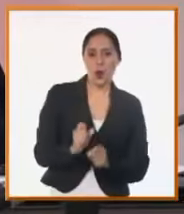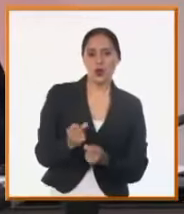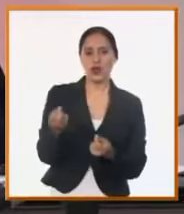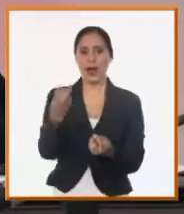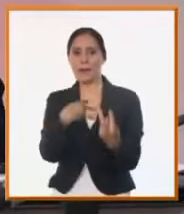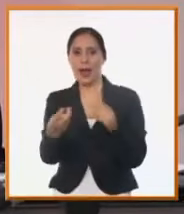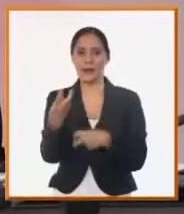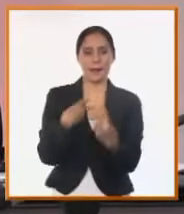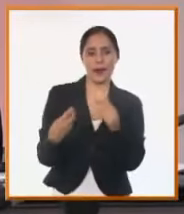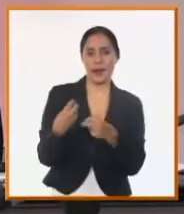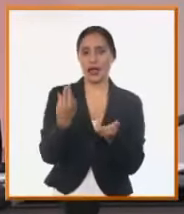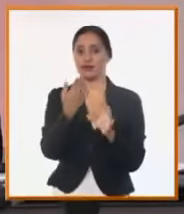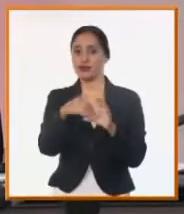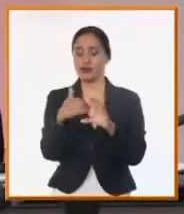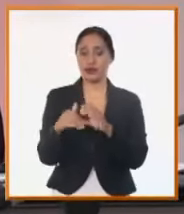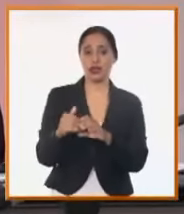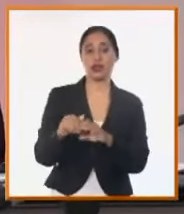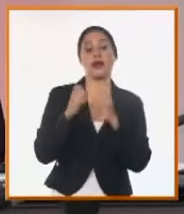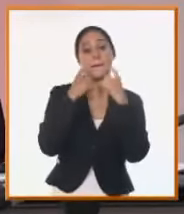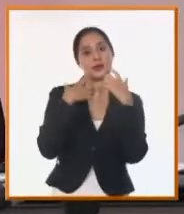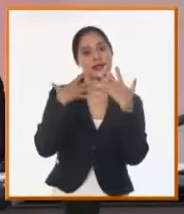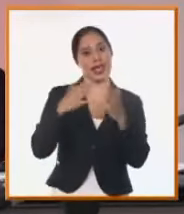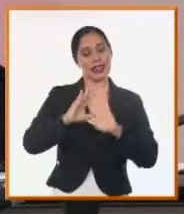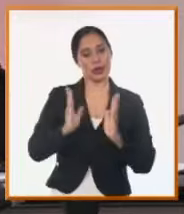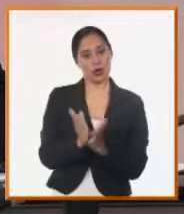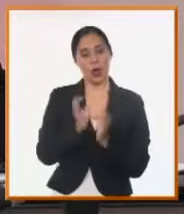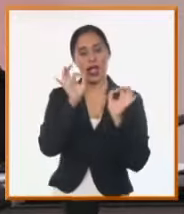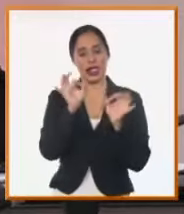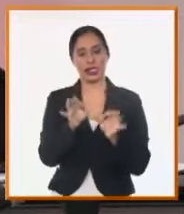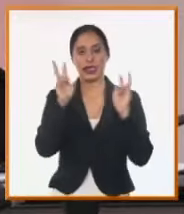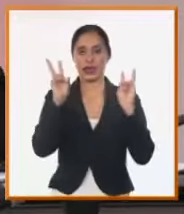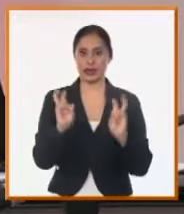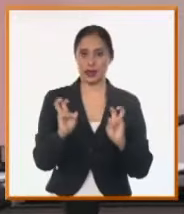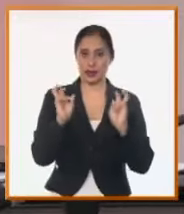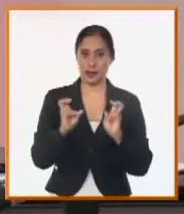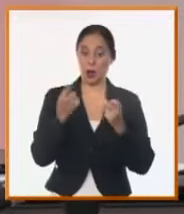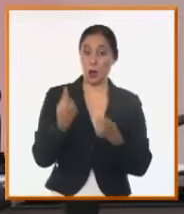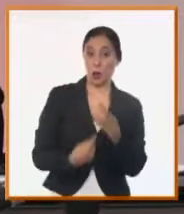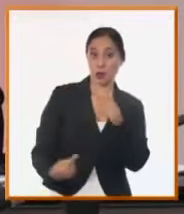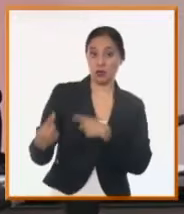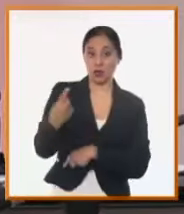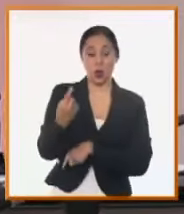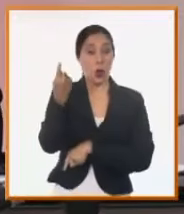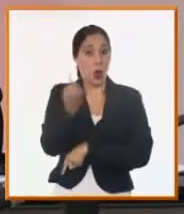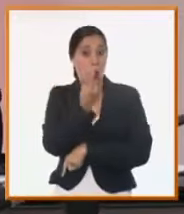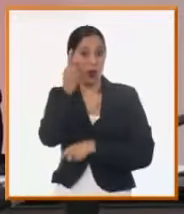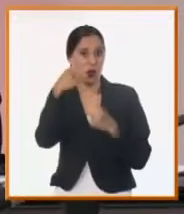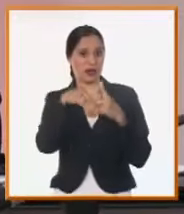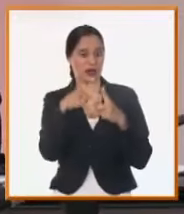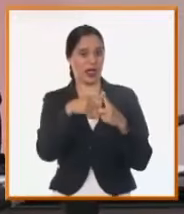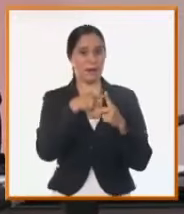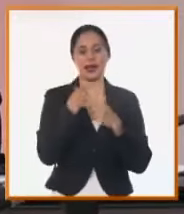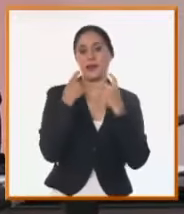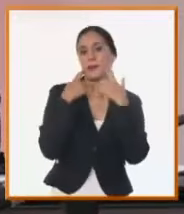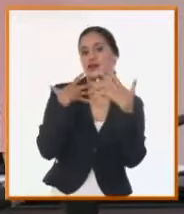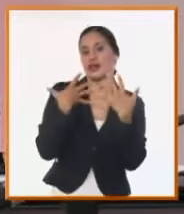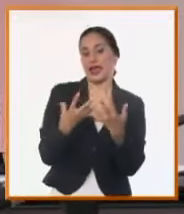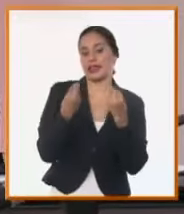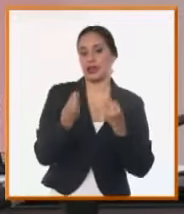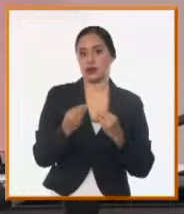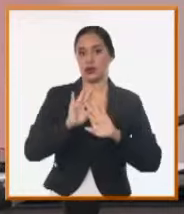ustedes tienen que ver precisamente con esto. Uno de los temas que más se ha